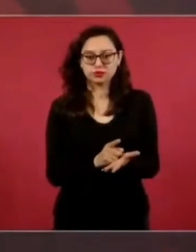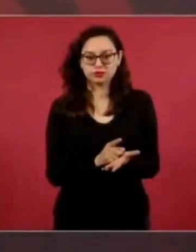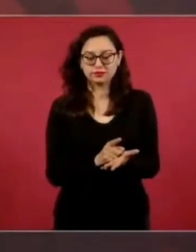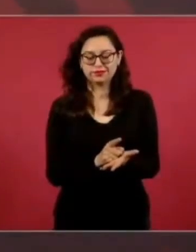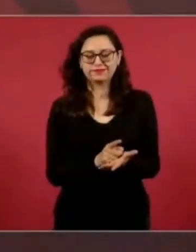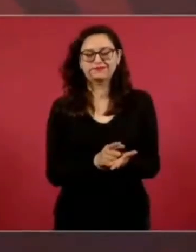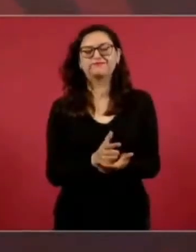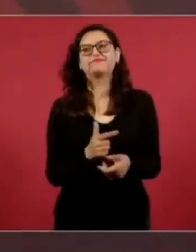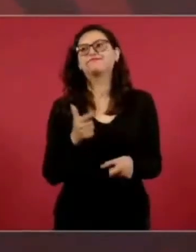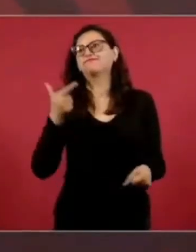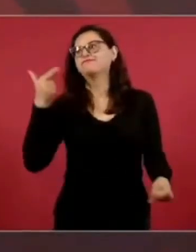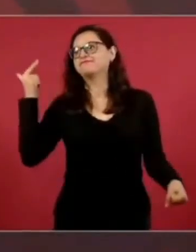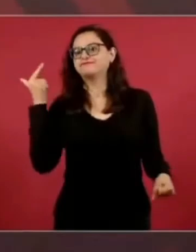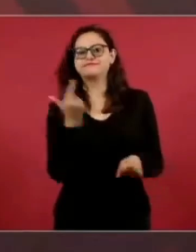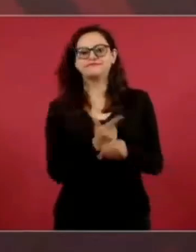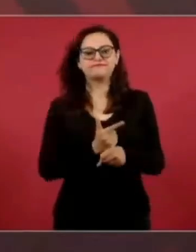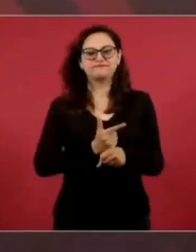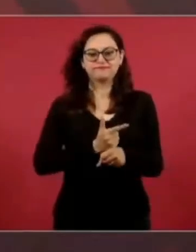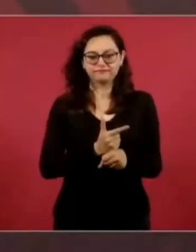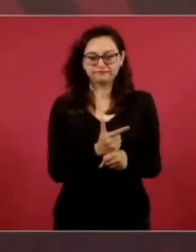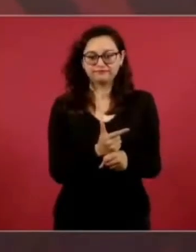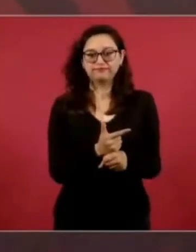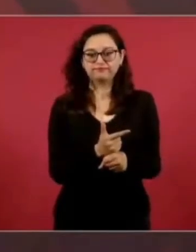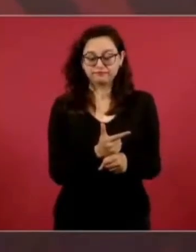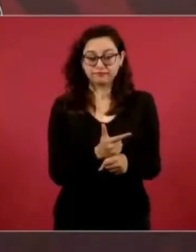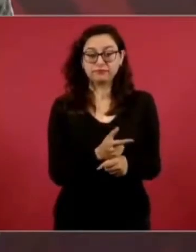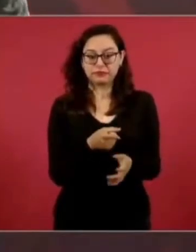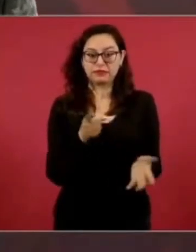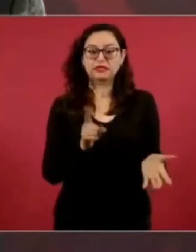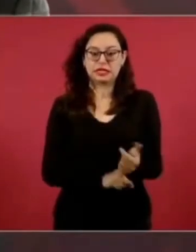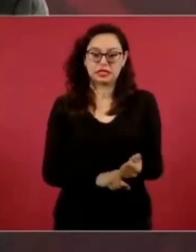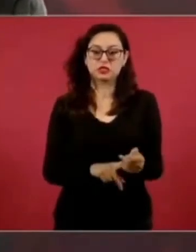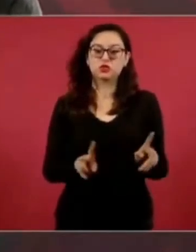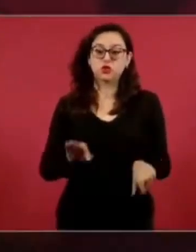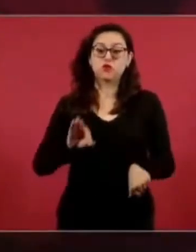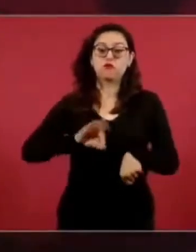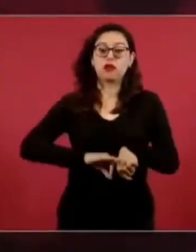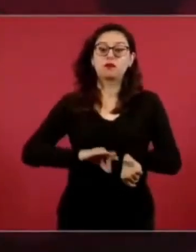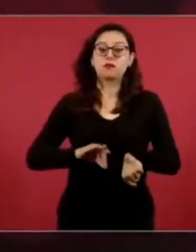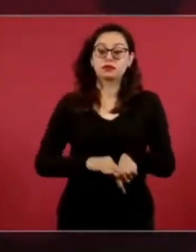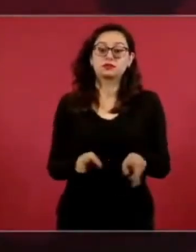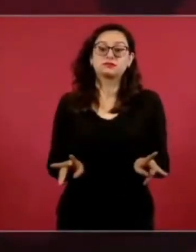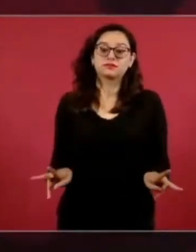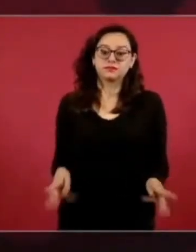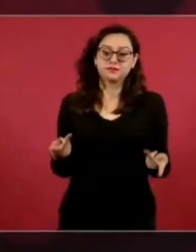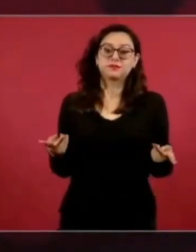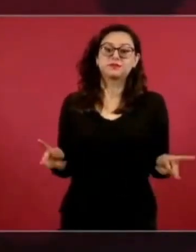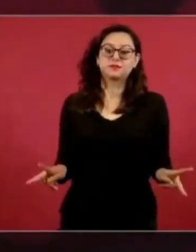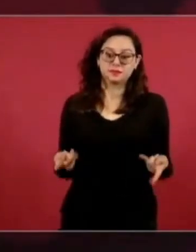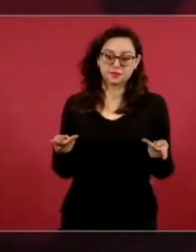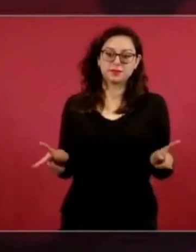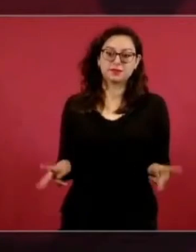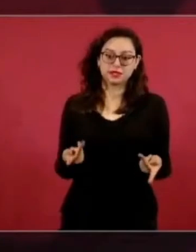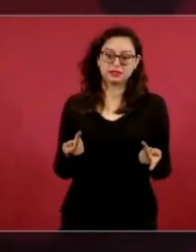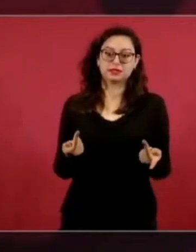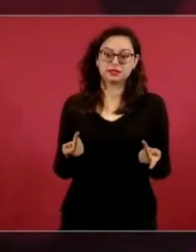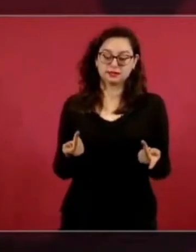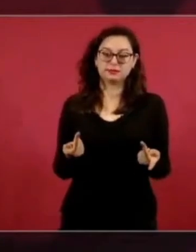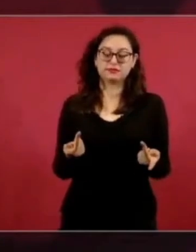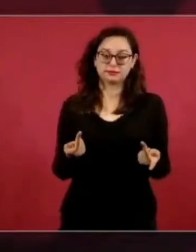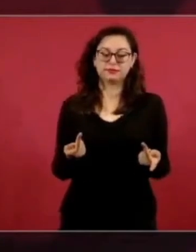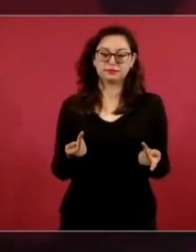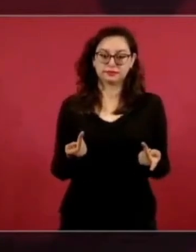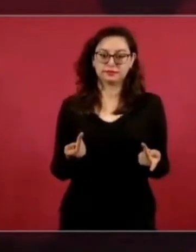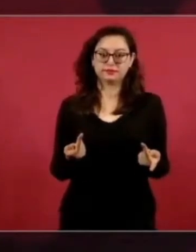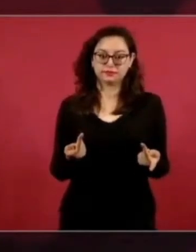por que se permitía venta de ciertos fármacos, que